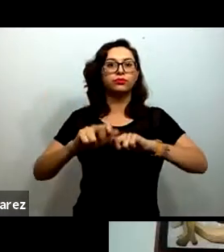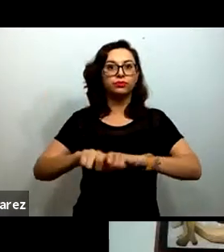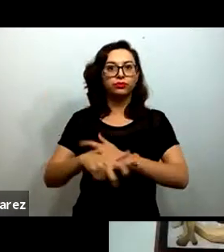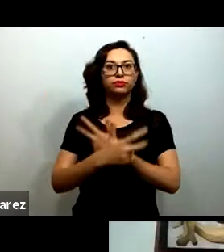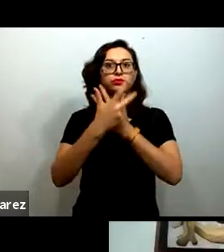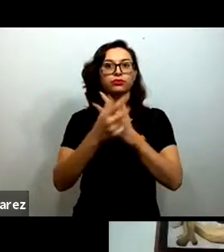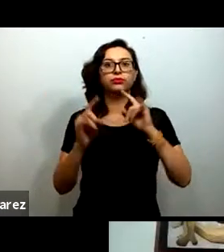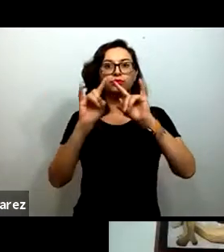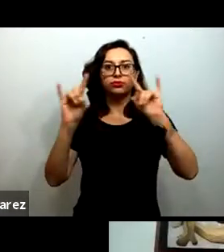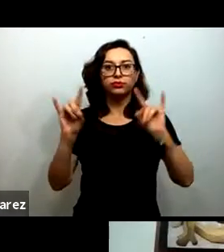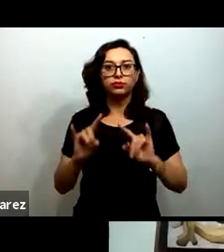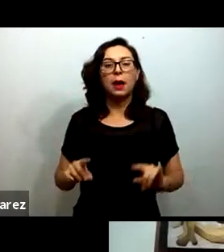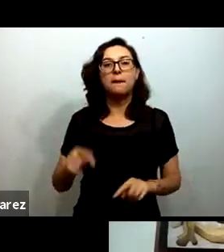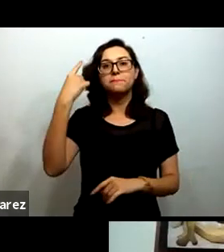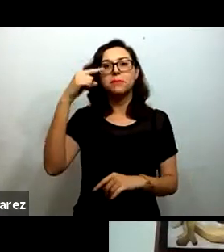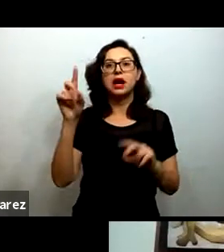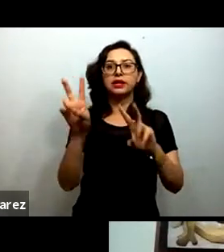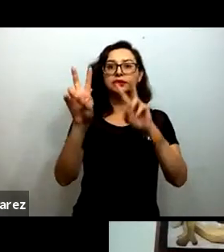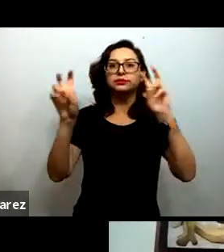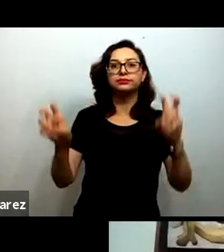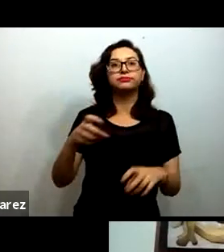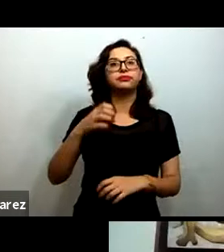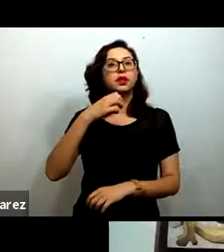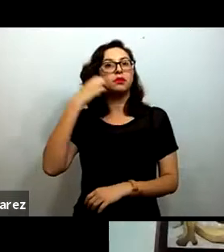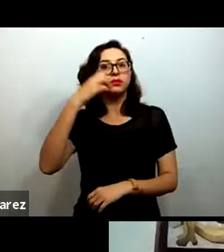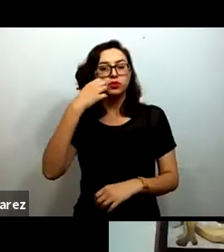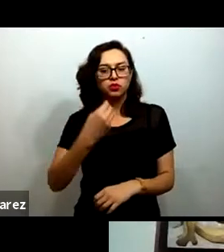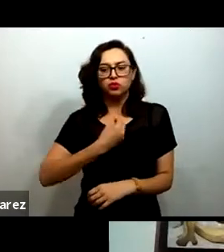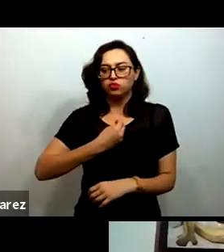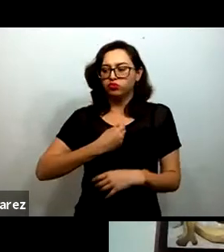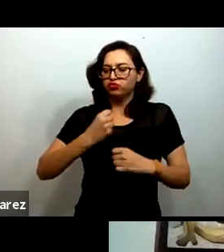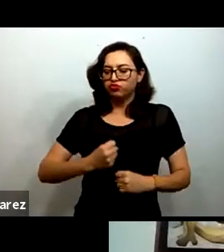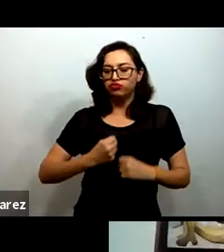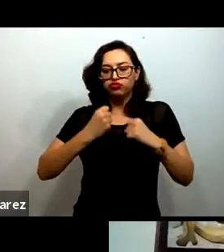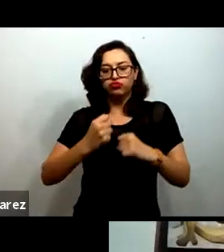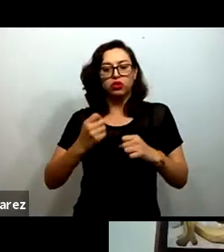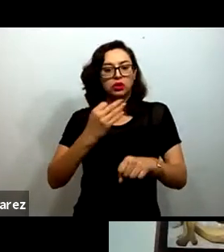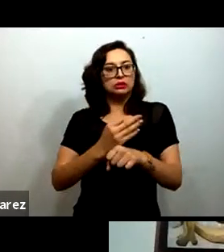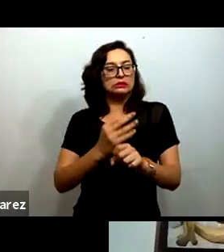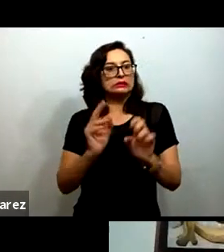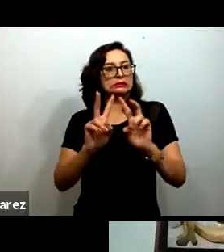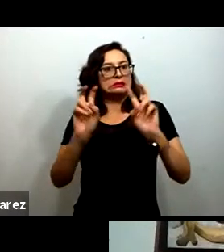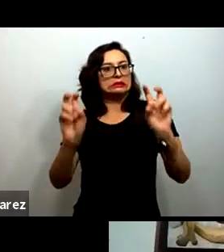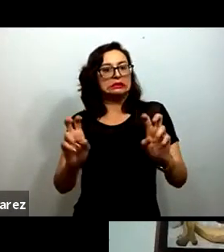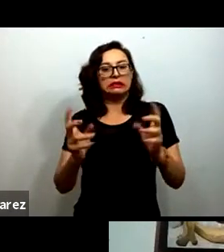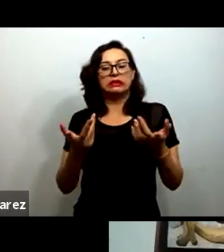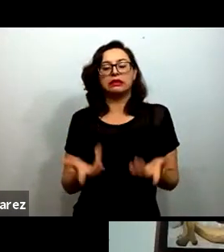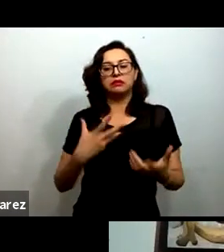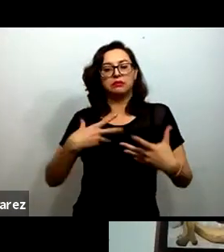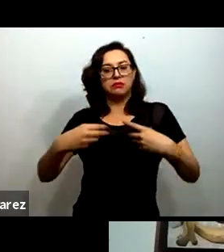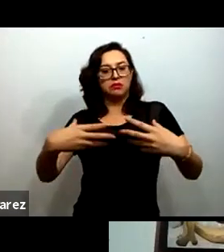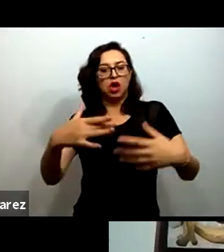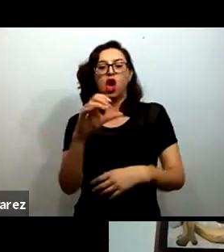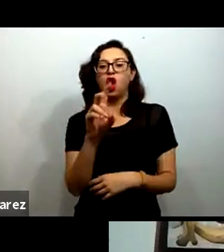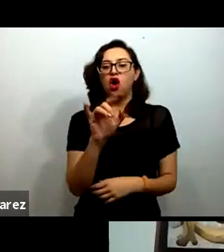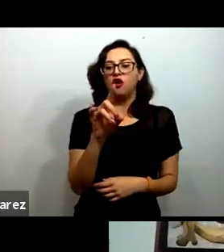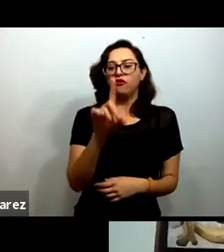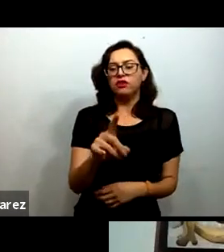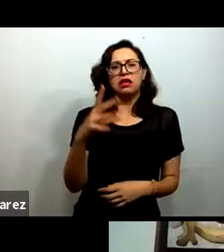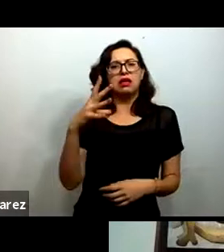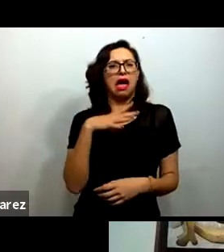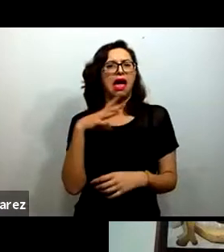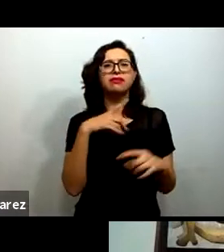seguras y protectoras frente al COVID, que es convocado por CET, UNICEF, UNESCO, el Banco Mundial, la Fundación